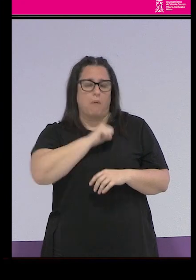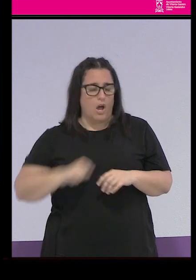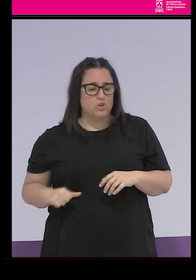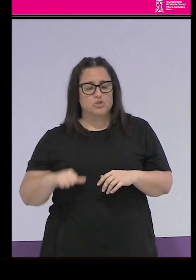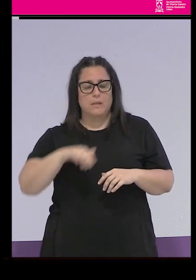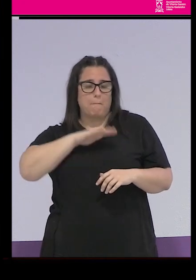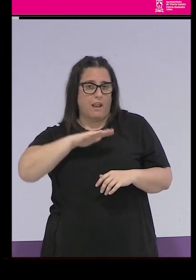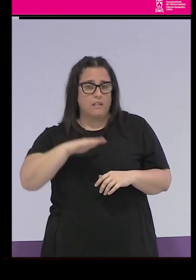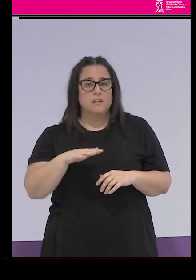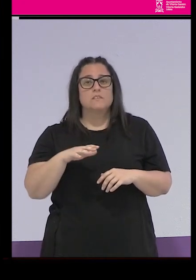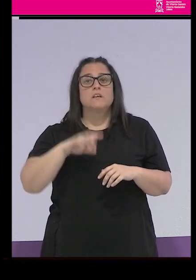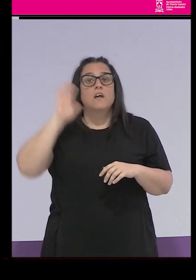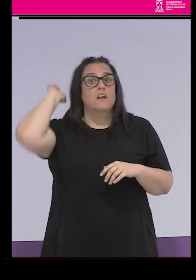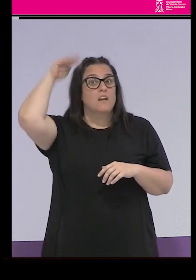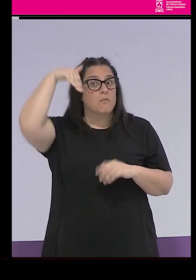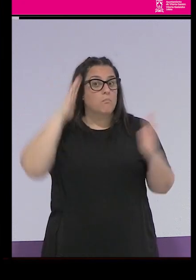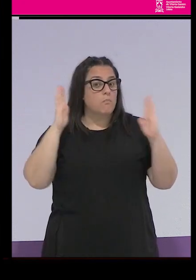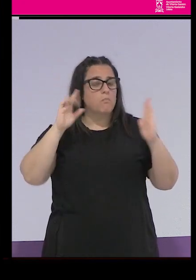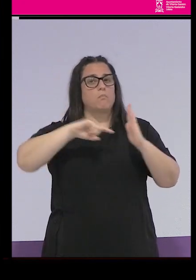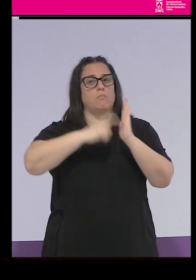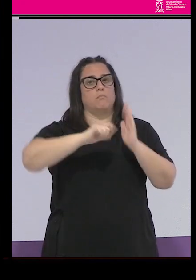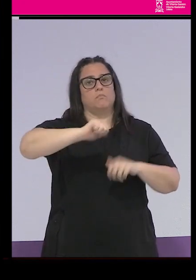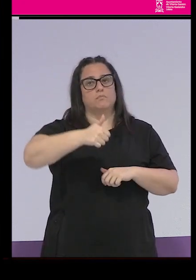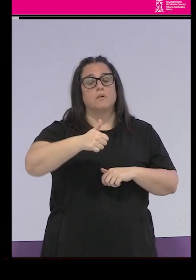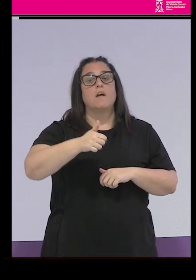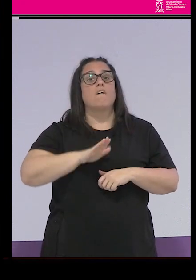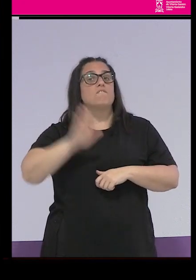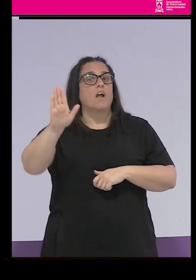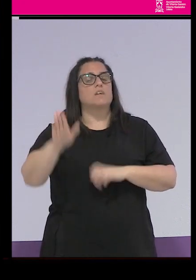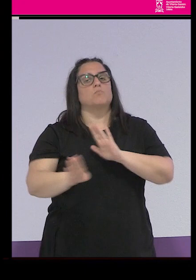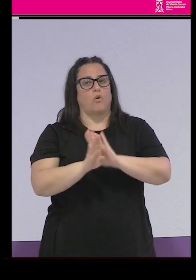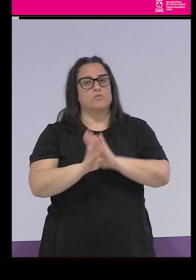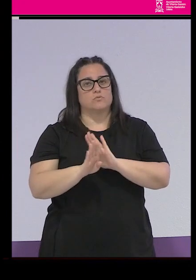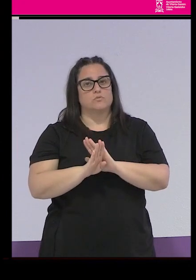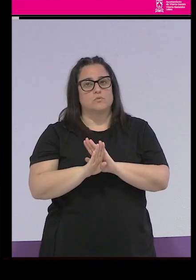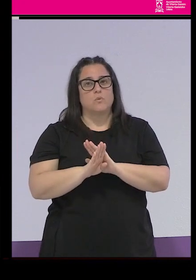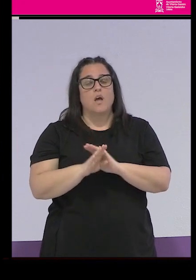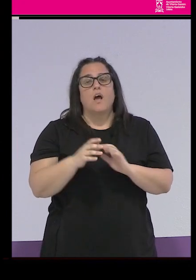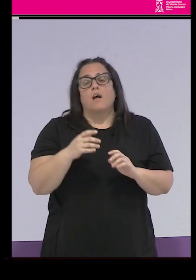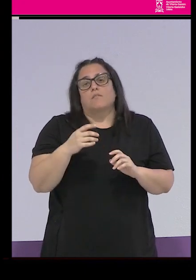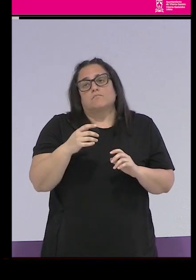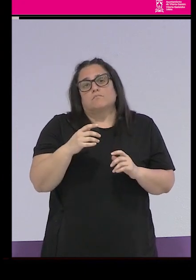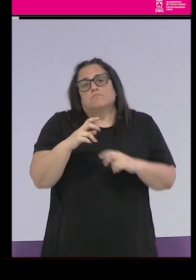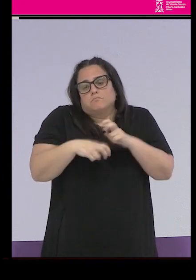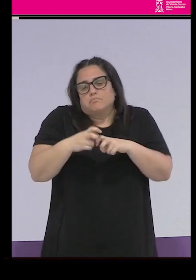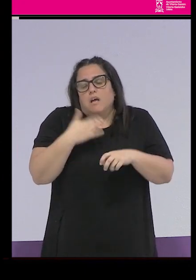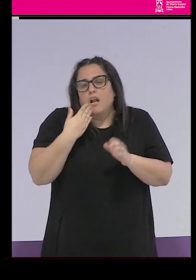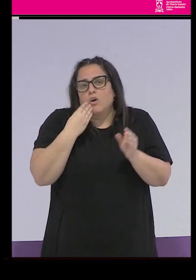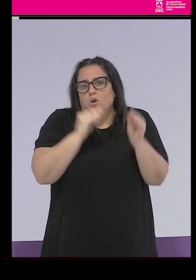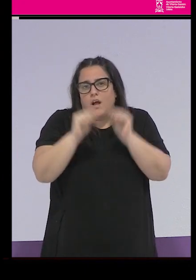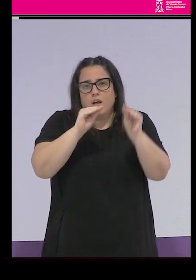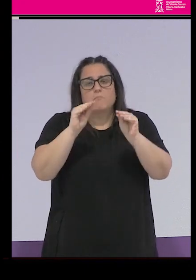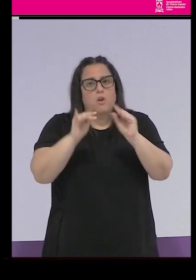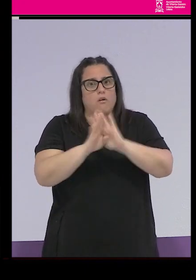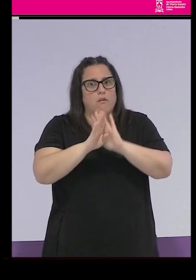aprobado ante la República, y es de las pocas leyes que el franquismo mantiene. Hace algunas pequeñas modificaciones, pero mantiene, y mantiene hasta muy